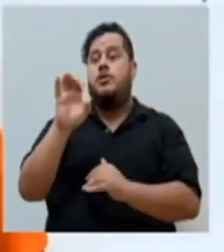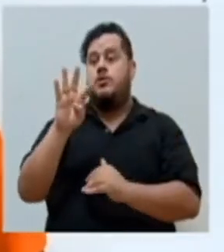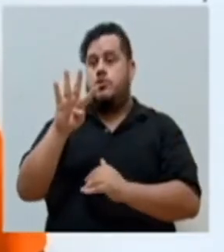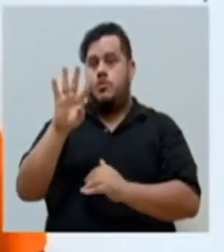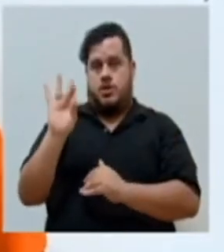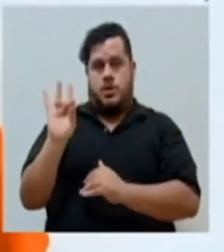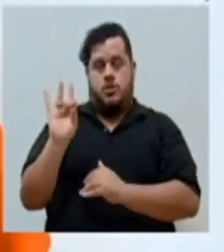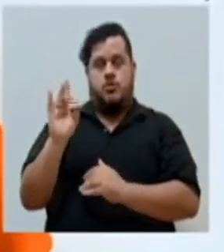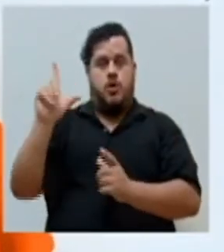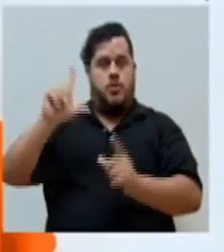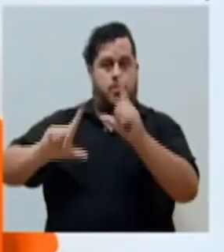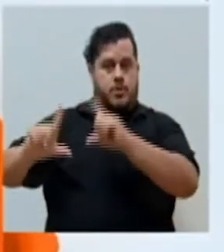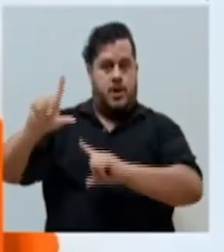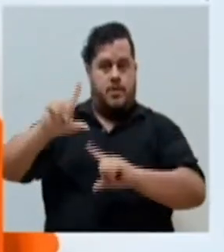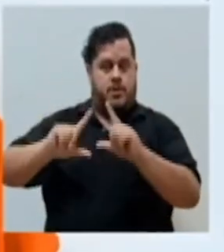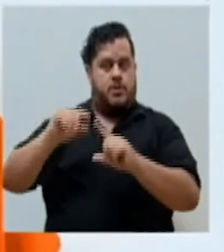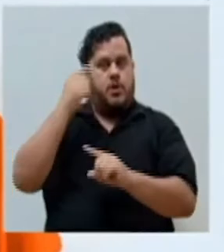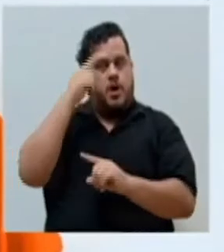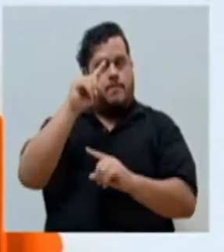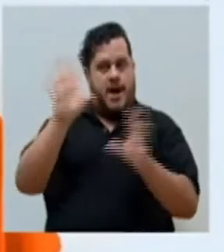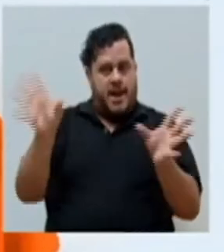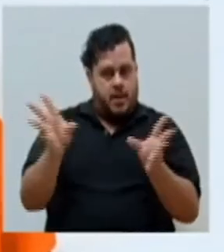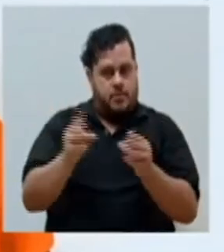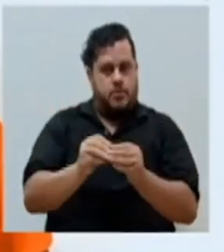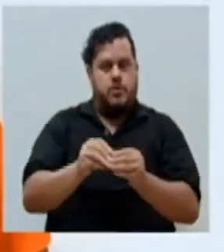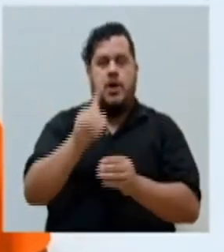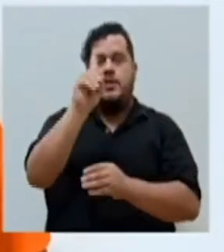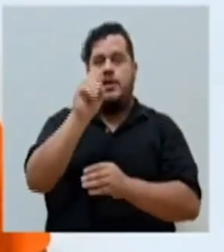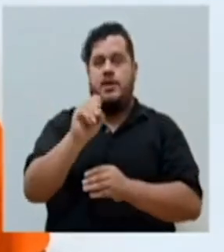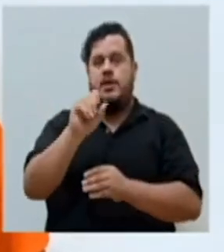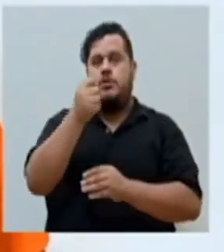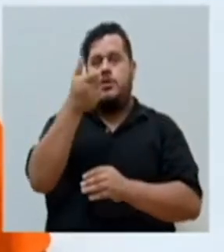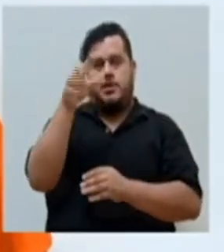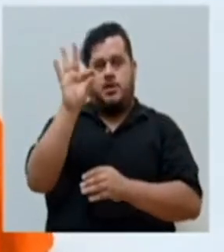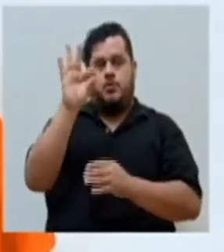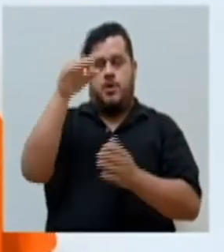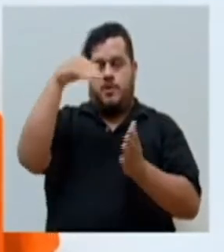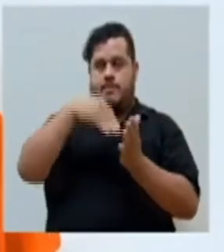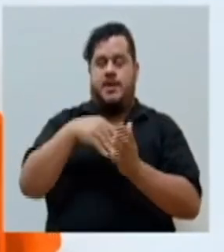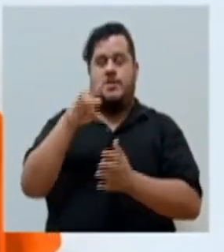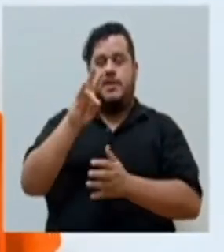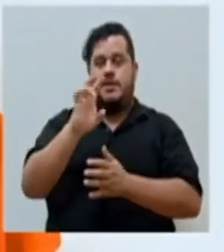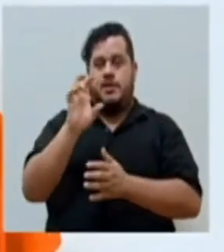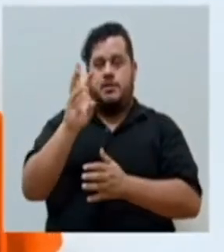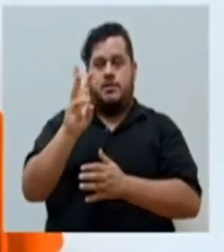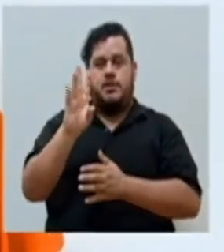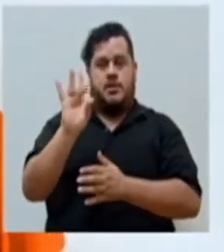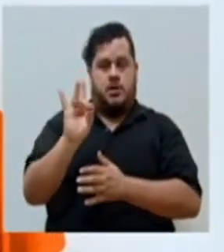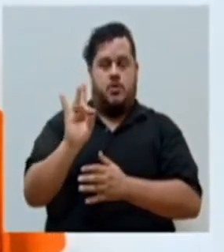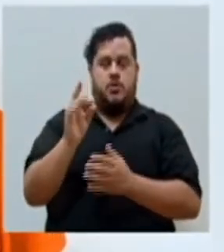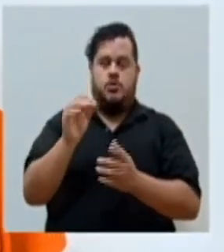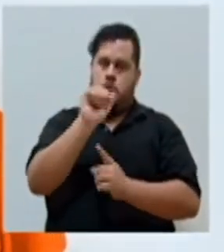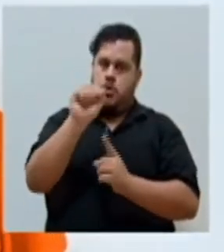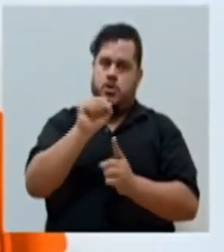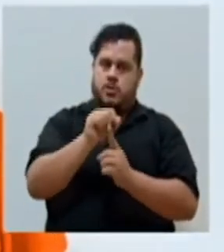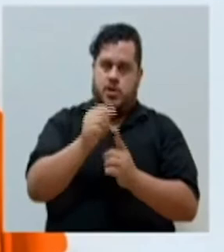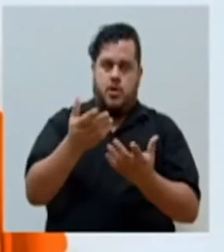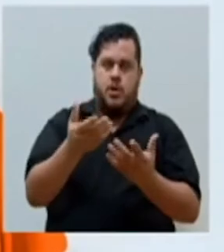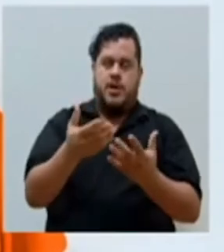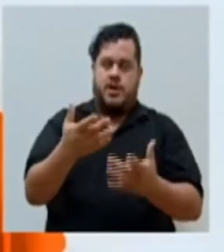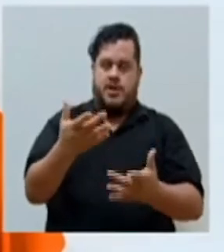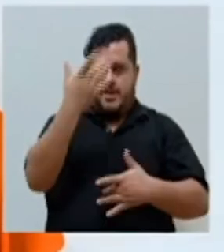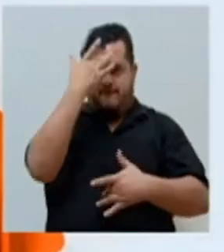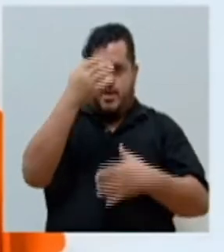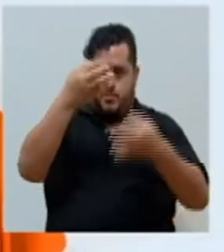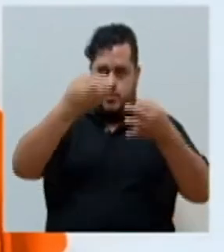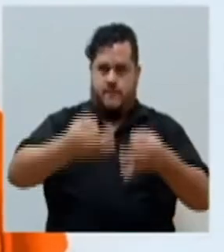son por laboratorio, para un total de 119,768 casos, con un rango de